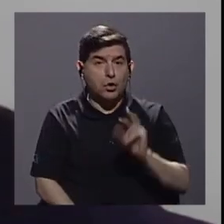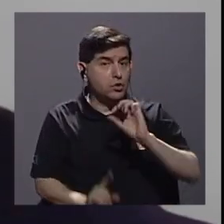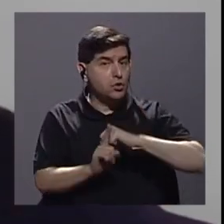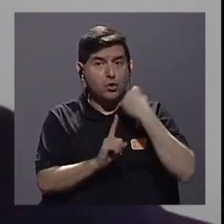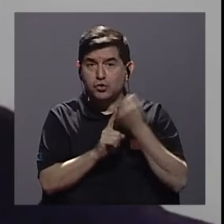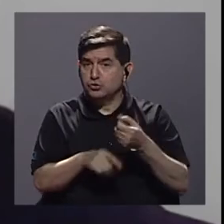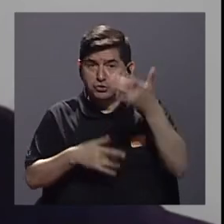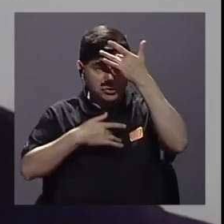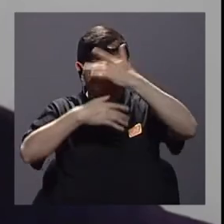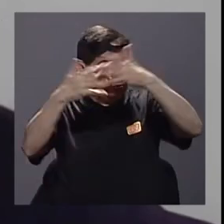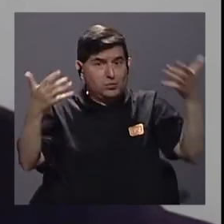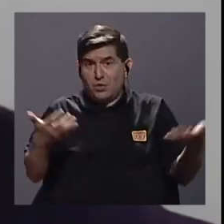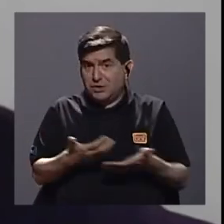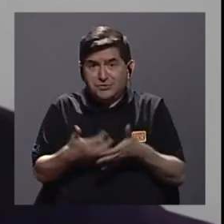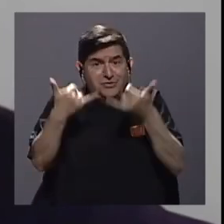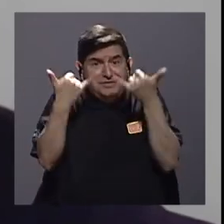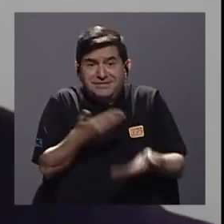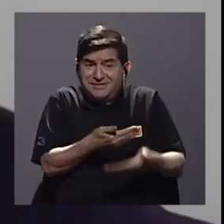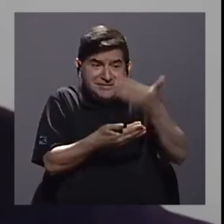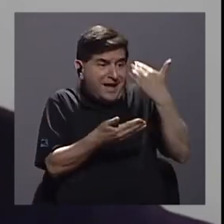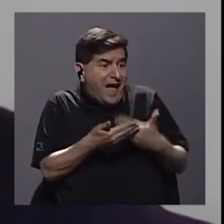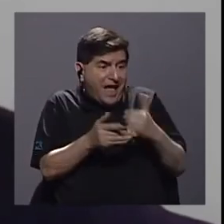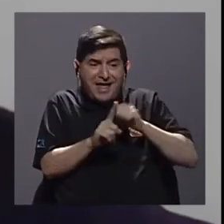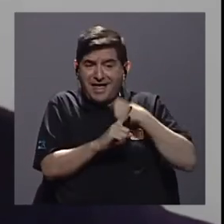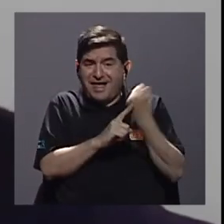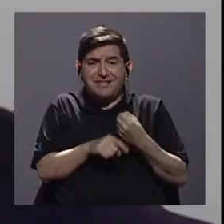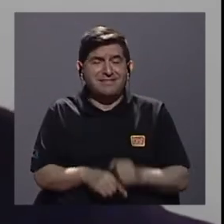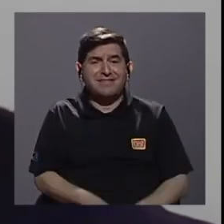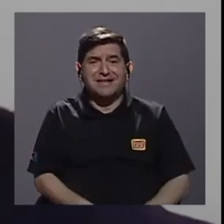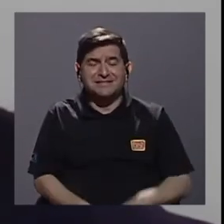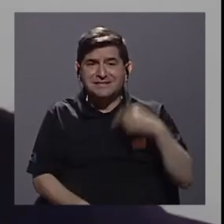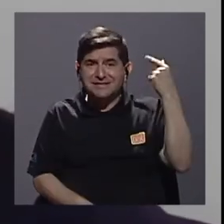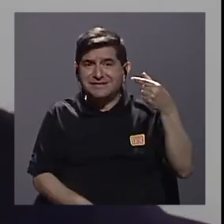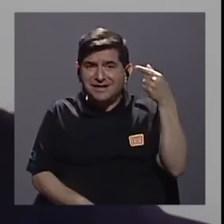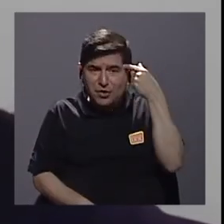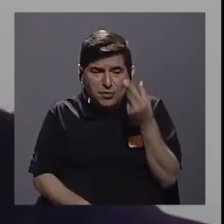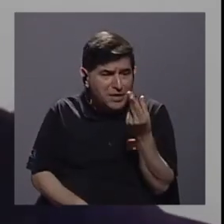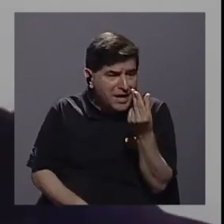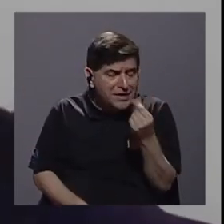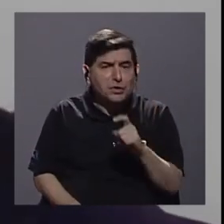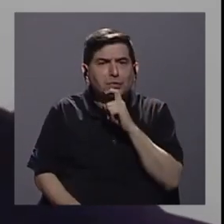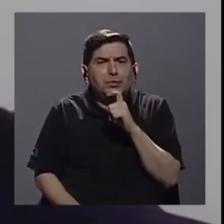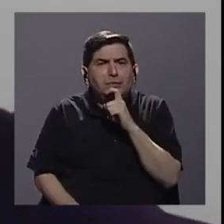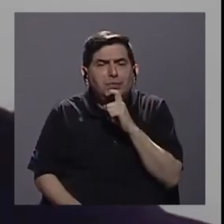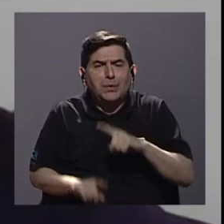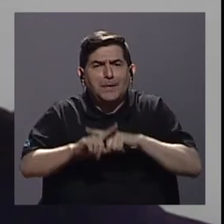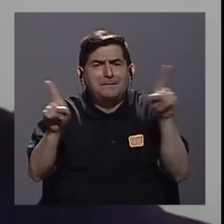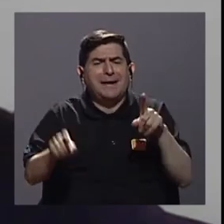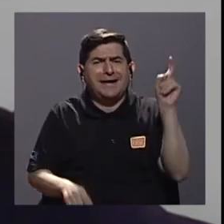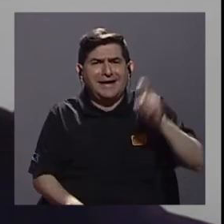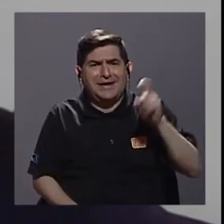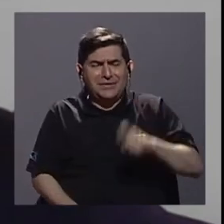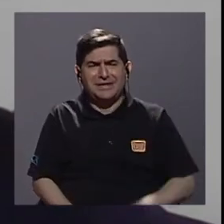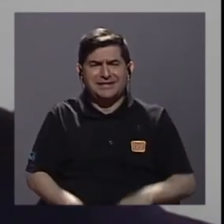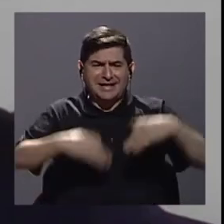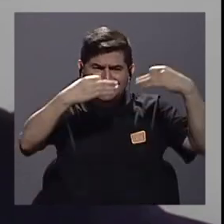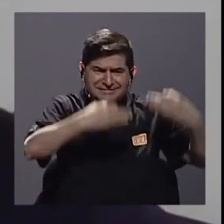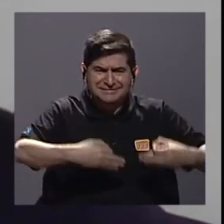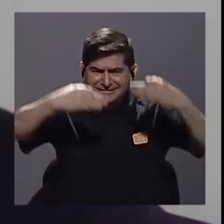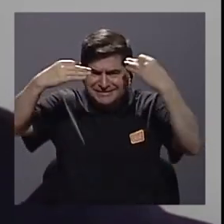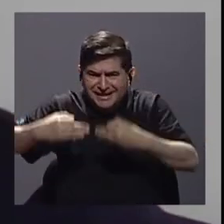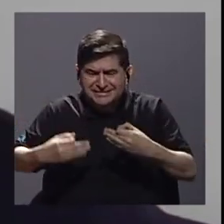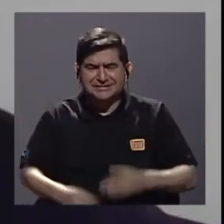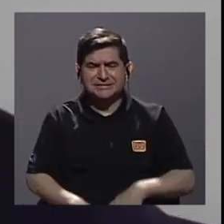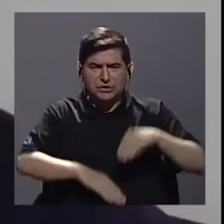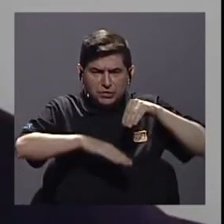asunto de la pandemia, porque también ya desde antes la situación fiscal era compleja, ¿verdad?, pero sí se requiere de tomar decisiones que